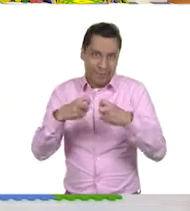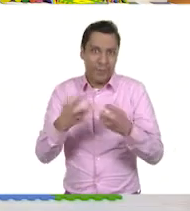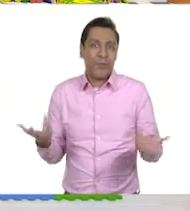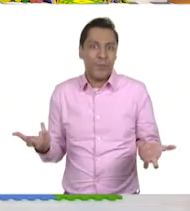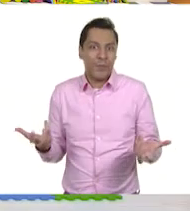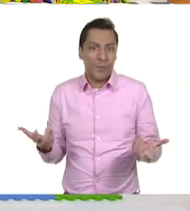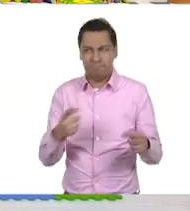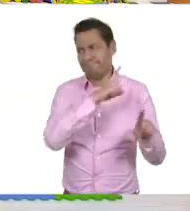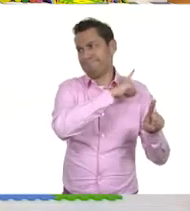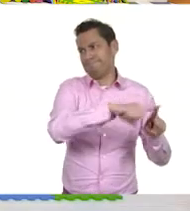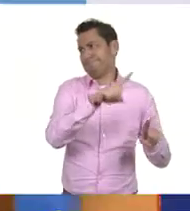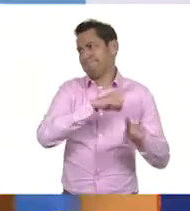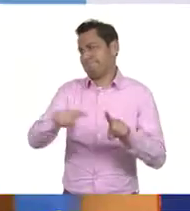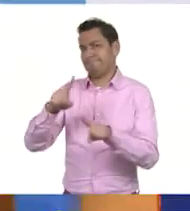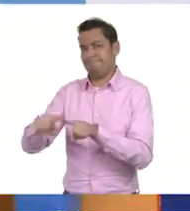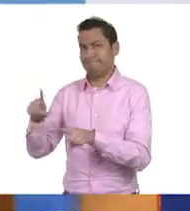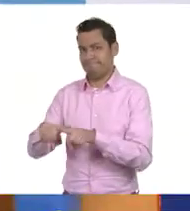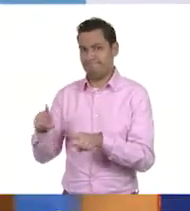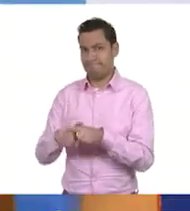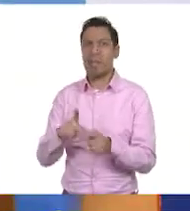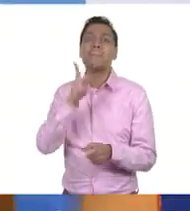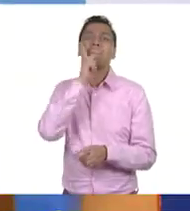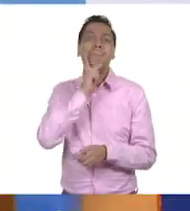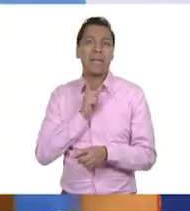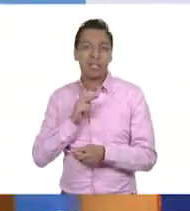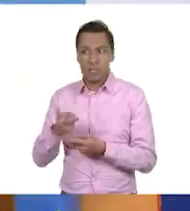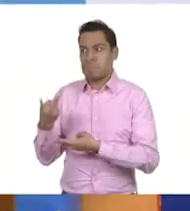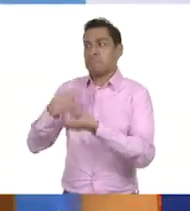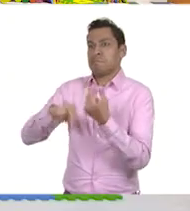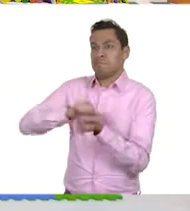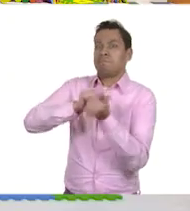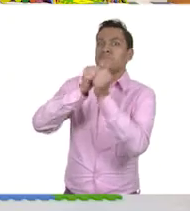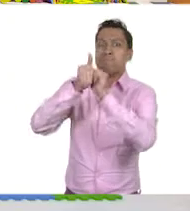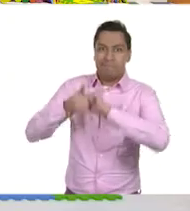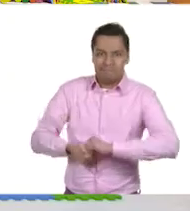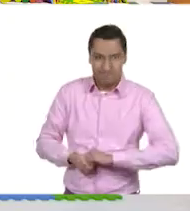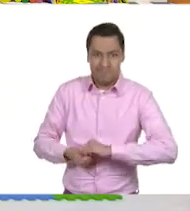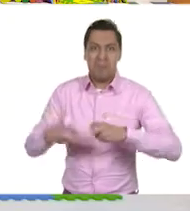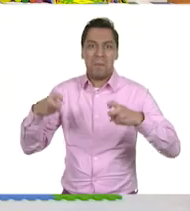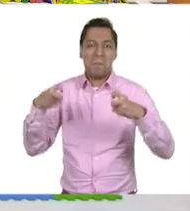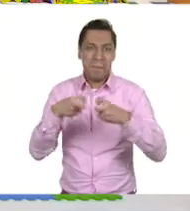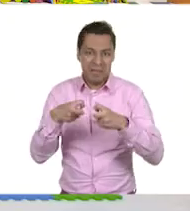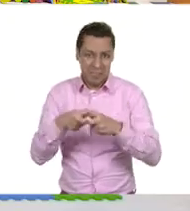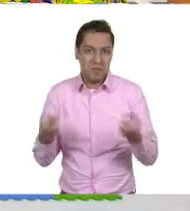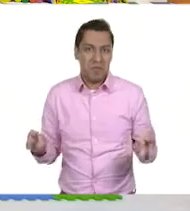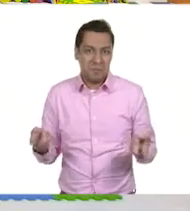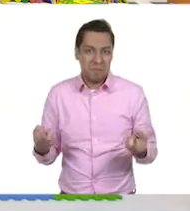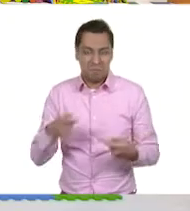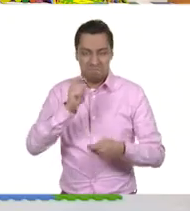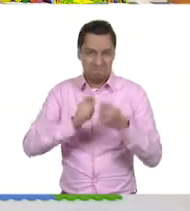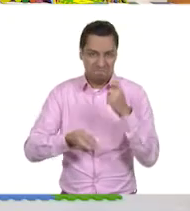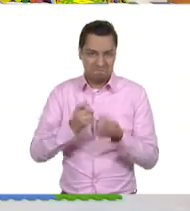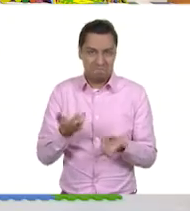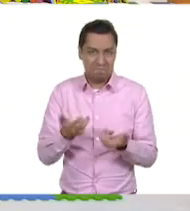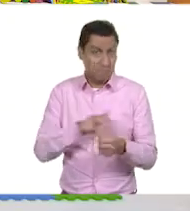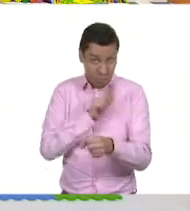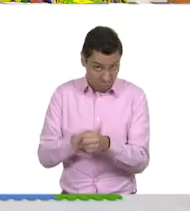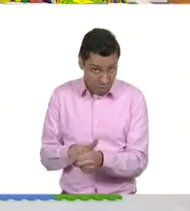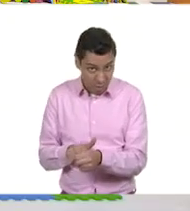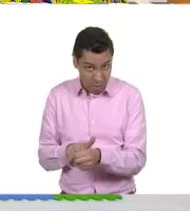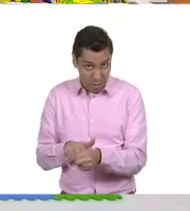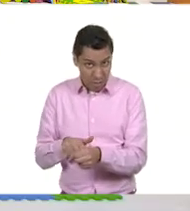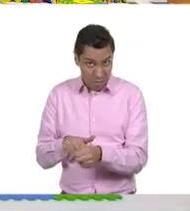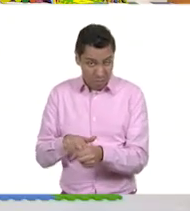Muchísimas cosas se hacen o producen con plástico. Y son derivados del petróleo. Cierto. Significa que... ¿Son naturales o